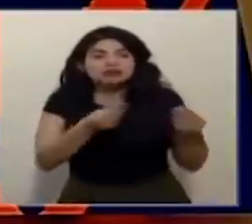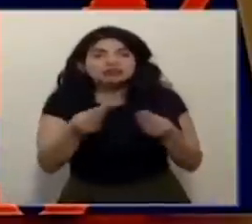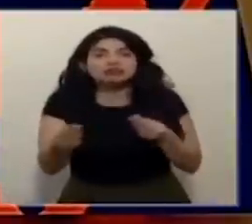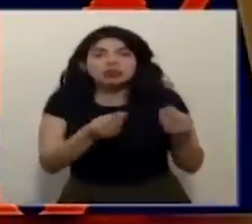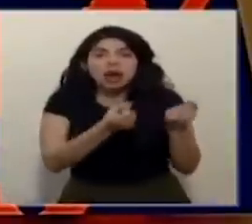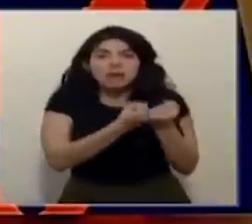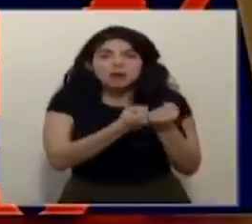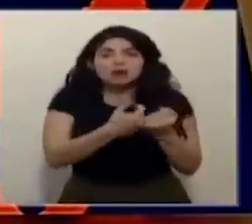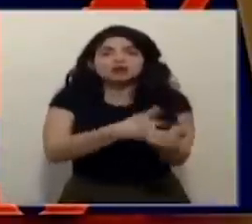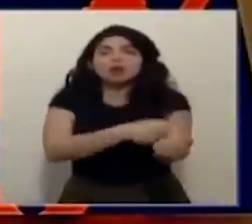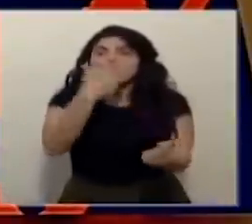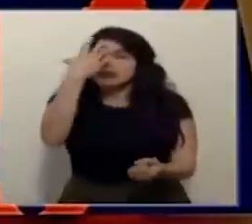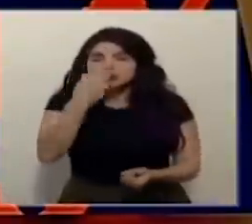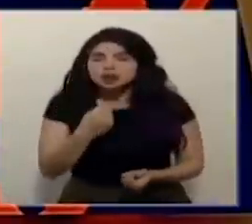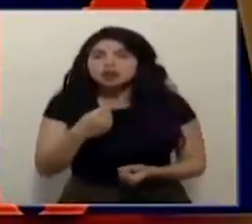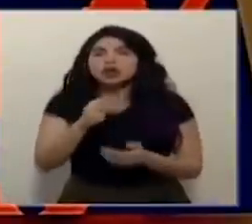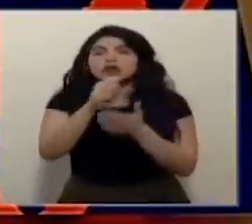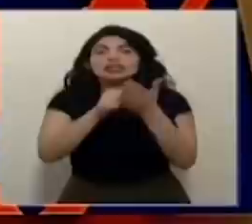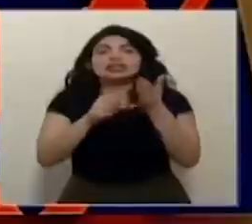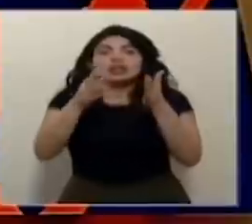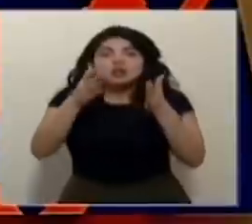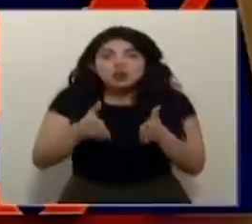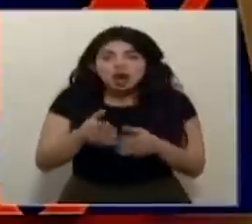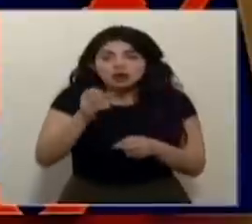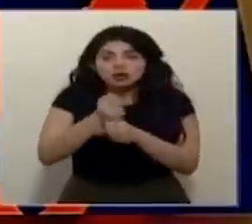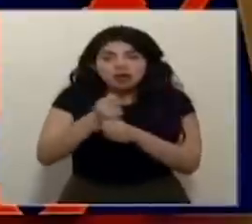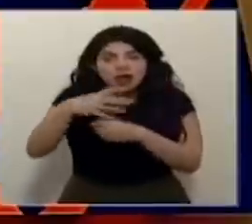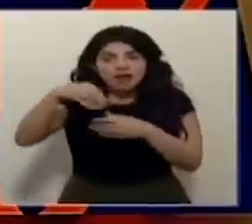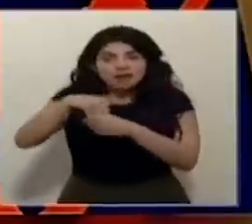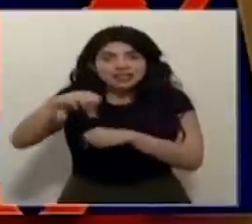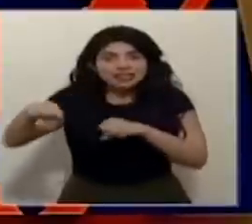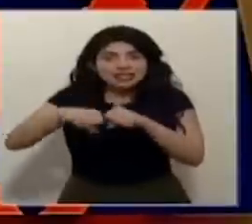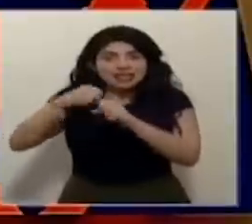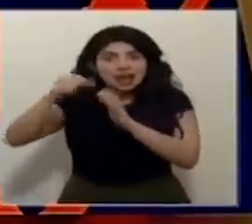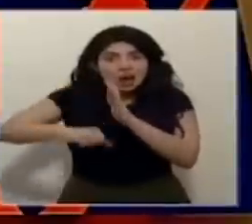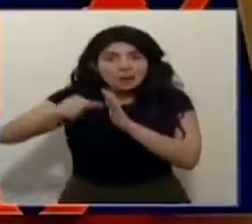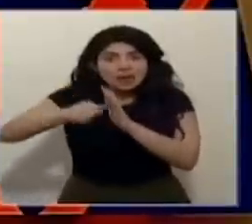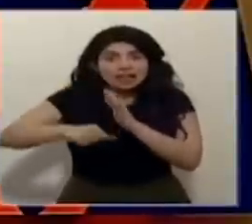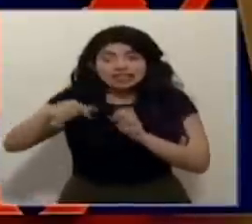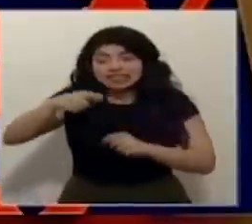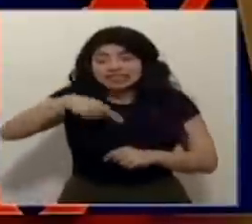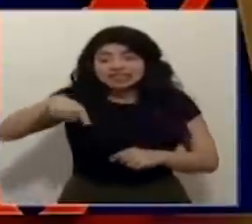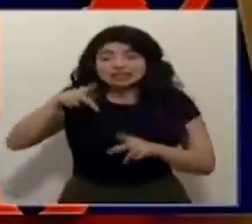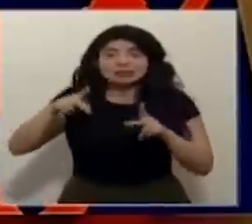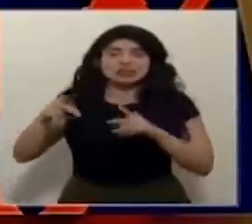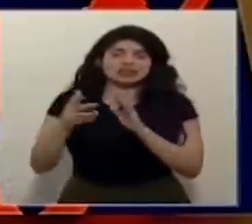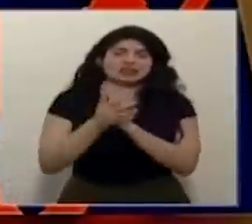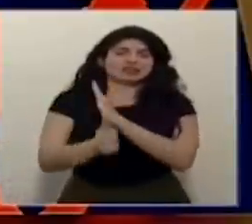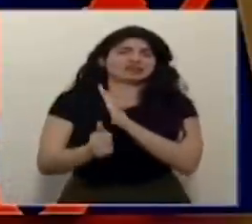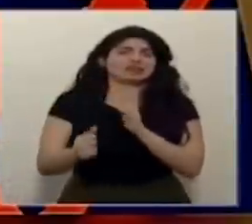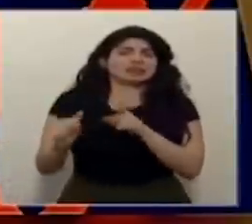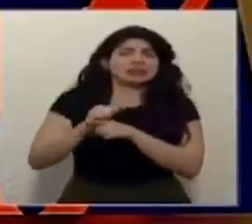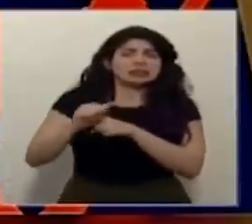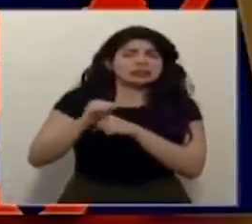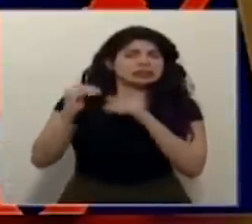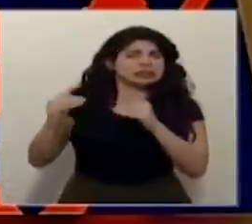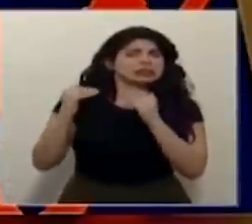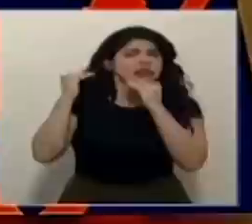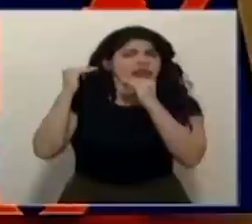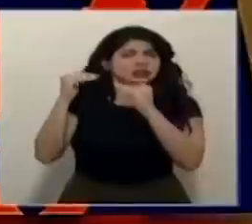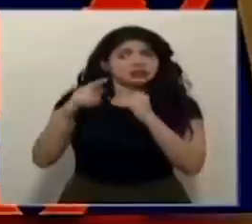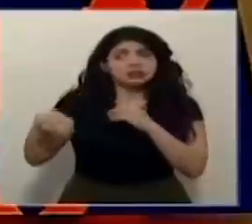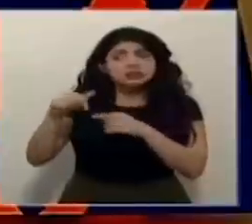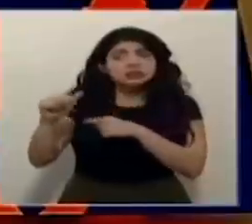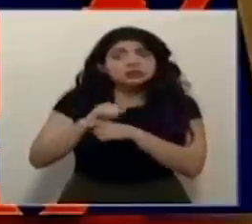anestesiólogos y cirujanos residentes que trabajan en sala de operaciones son un personal muy capacitado que se capacita